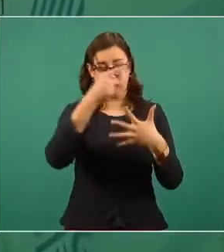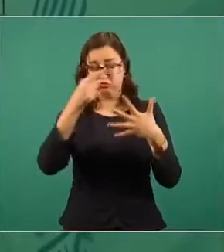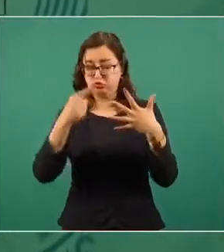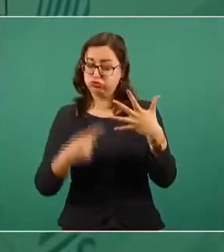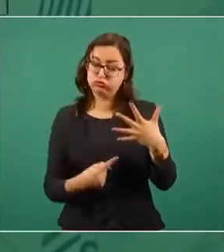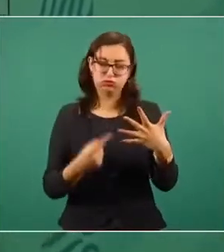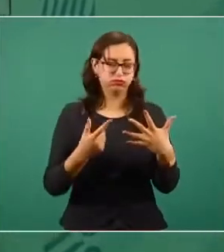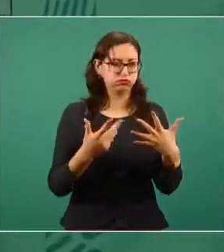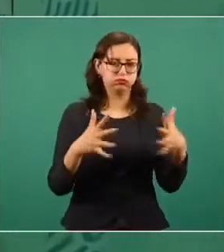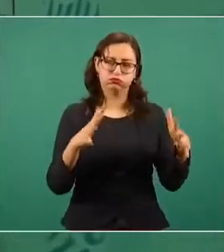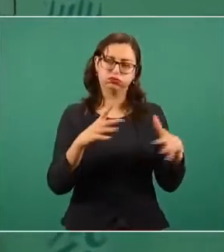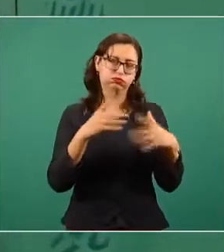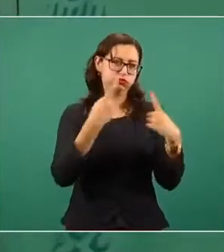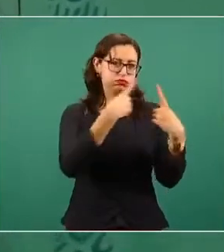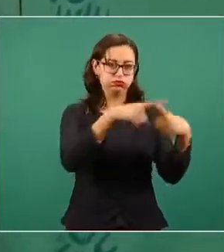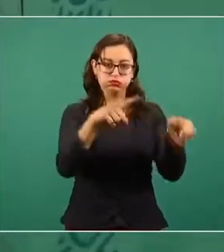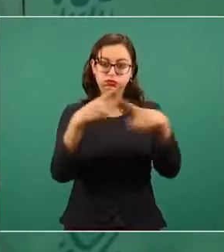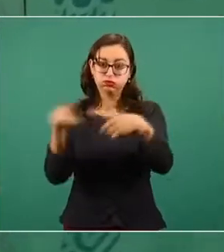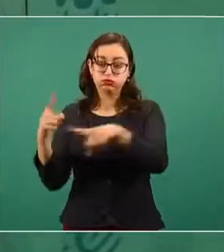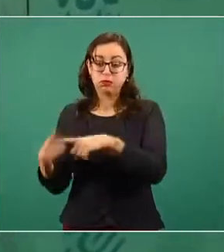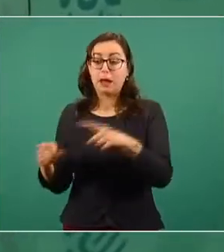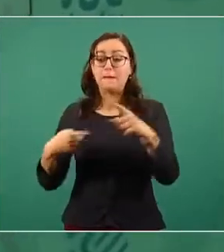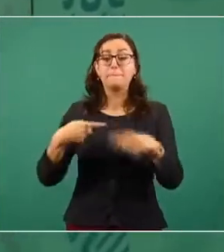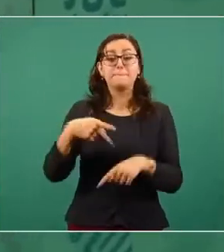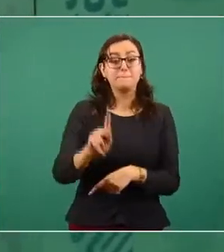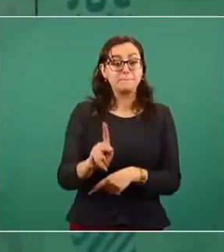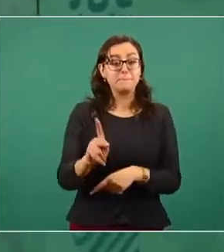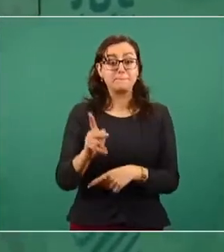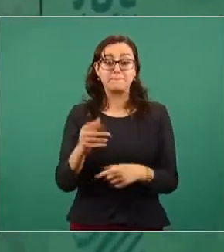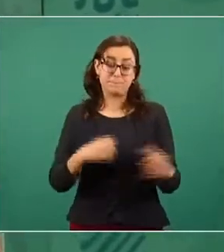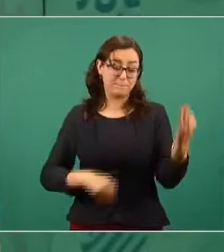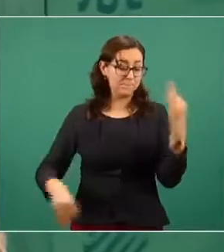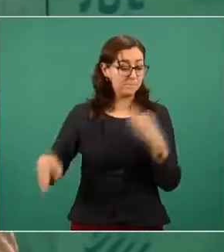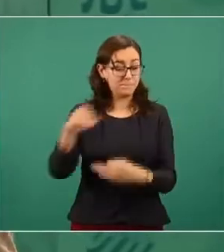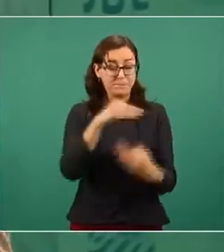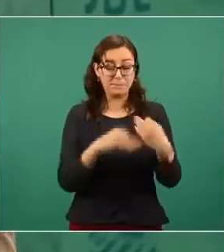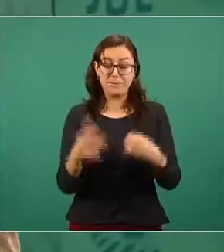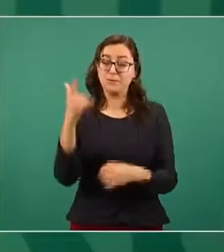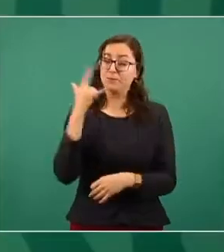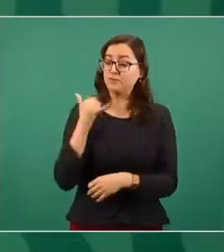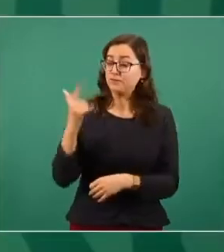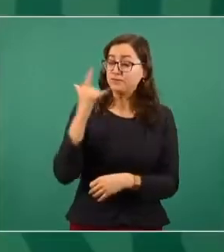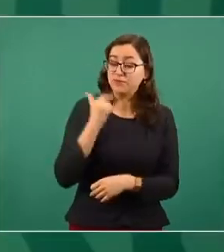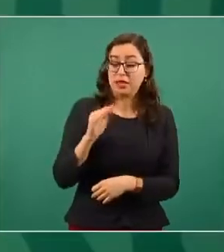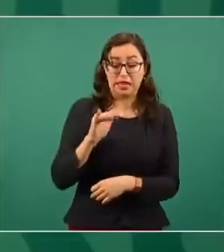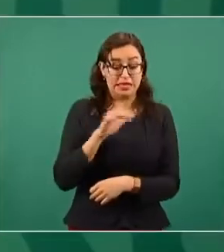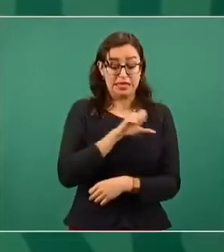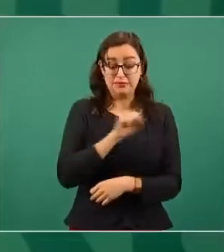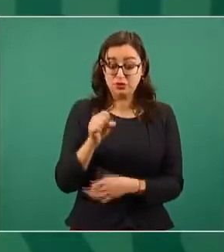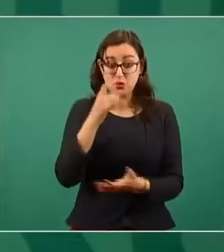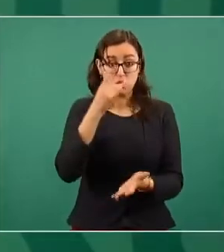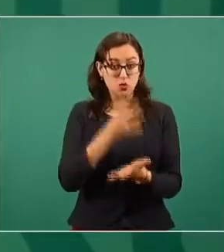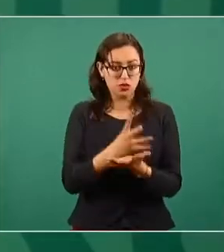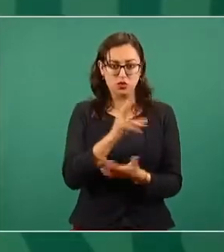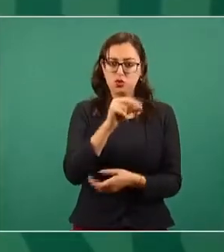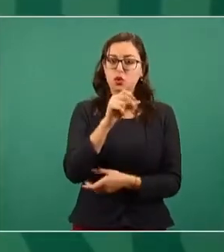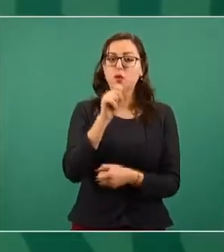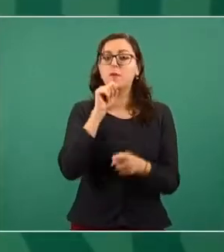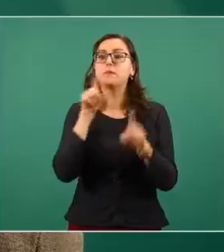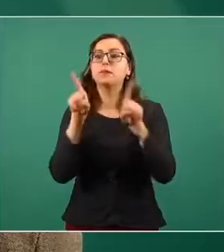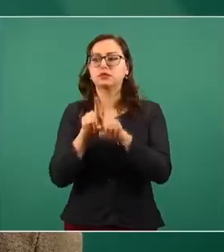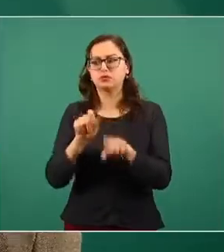lo que insistiría yo es todos los esfuerzos que están haciendo, no solamente el Seguro Social, todas las instituciones para la atención